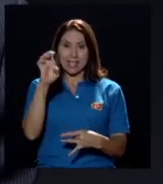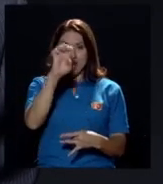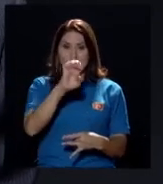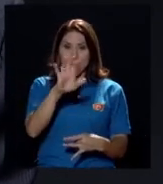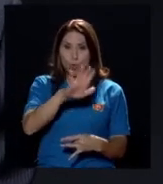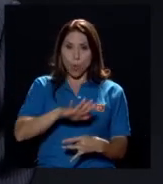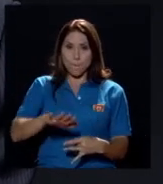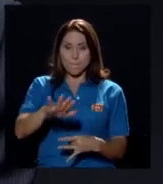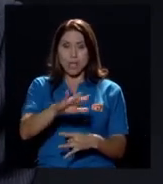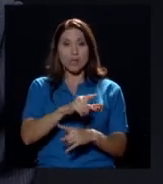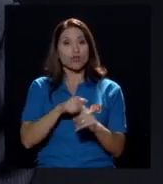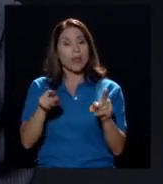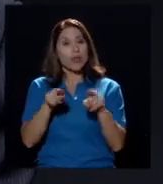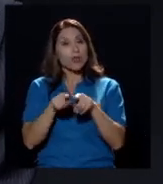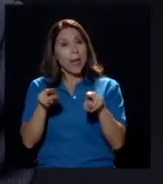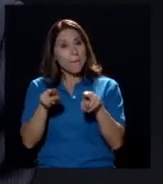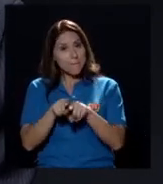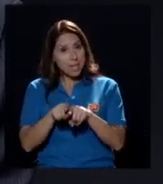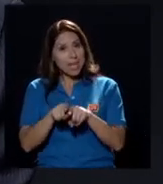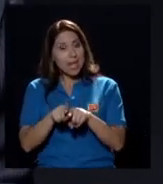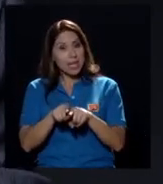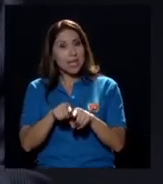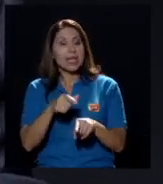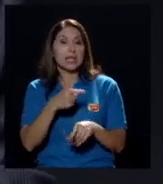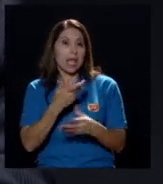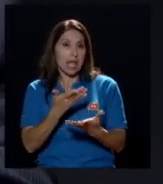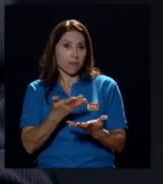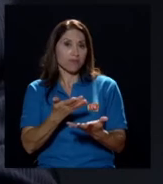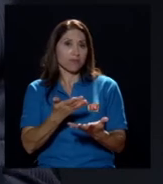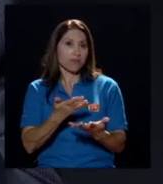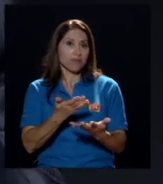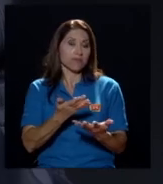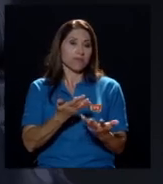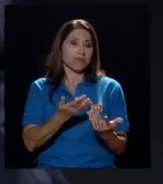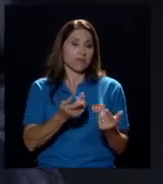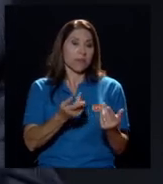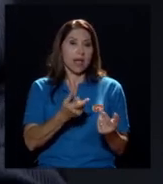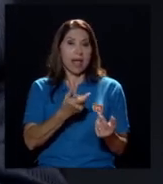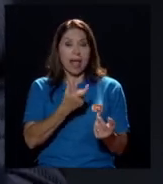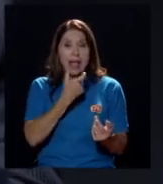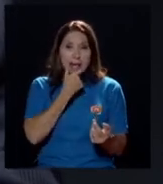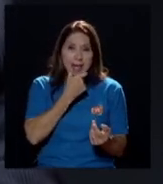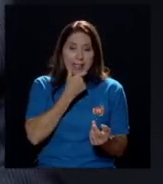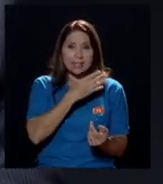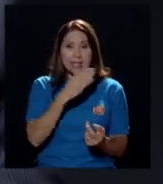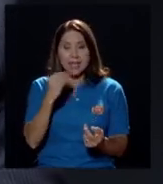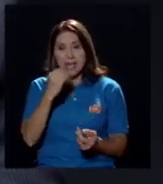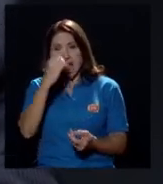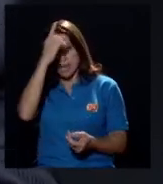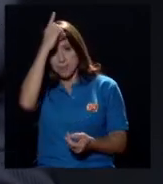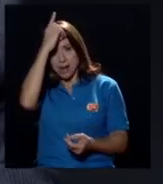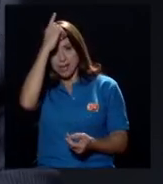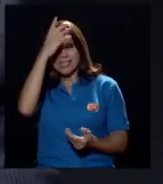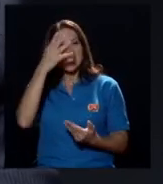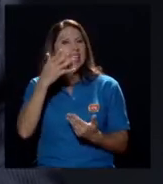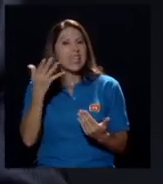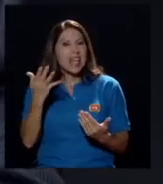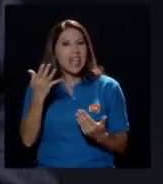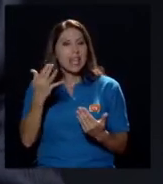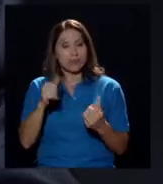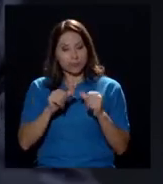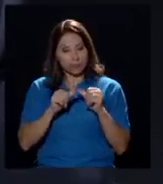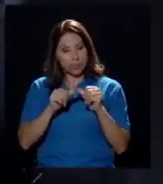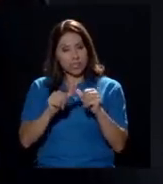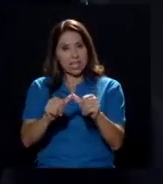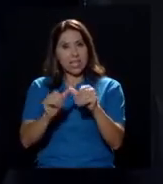nuestros intereses como alemanes es que la alianza con los Estados Unidos sigue porque